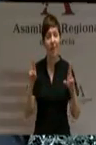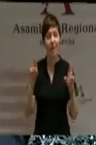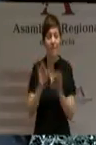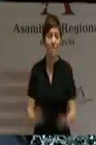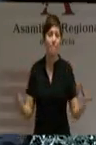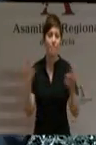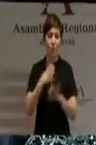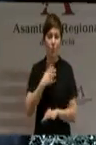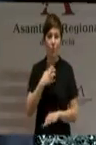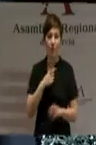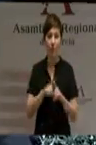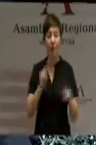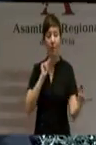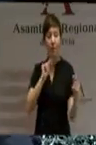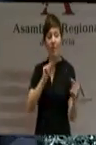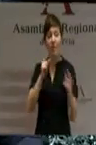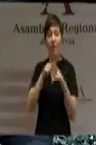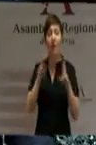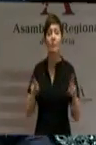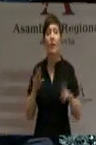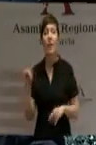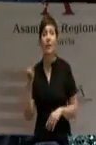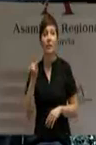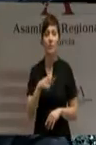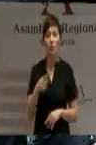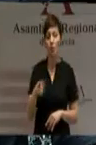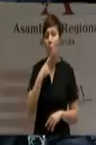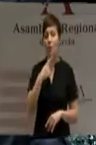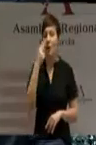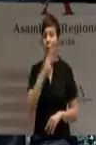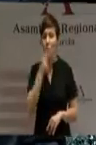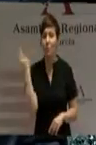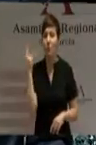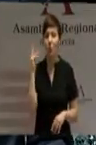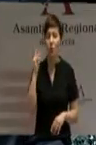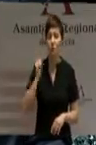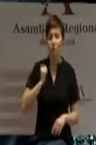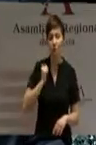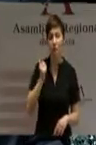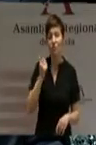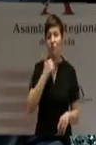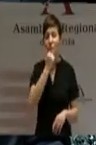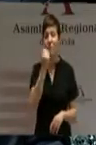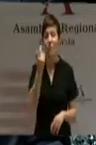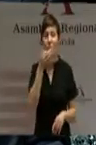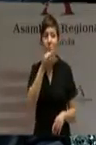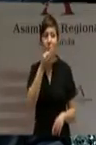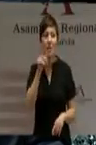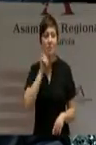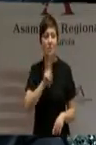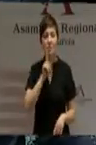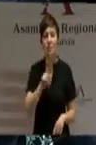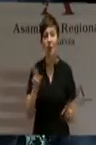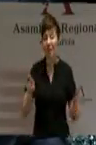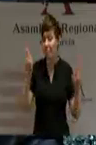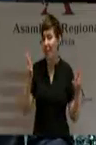debate. Pueden existir las falsas promesas o las falsas palabras, pero no existe la falsa esperanza,